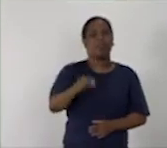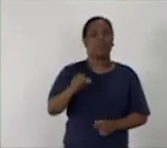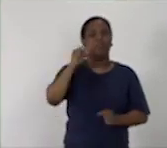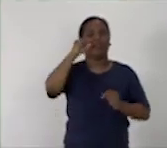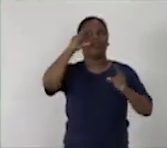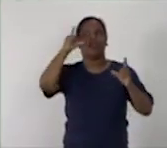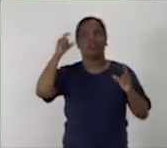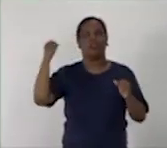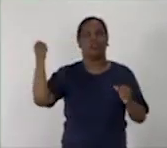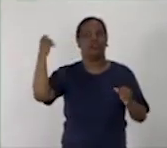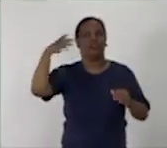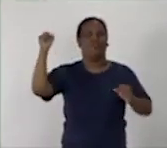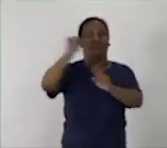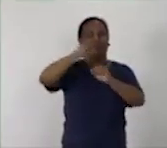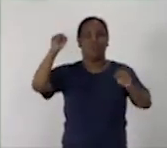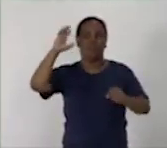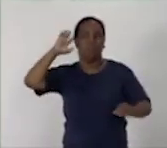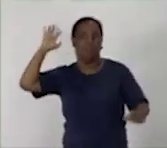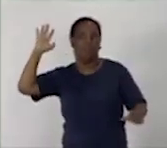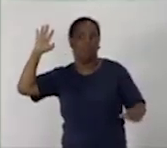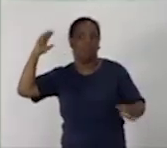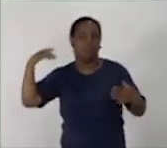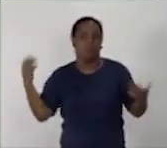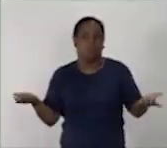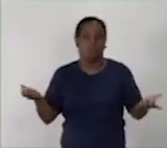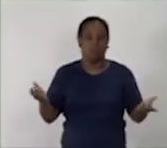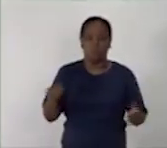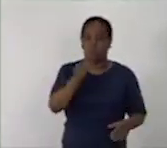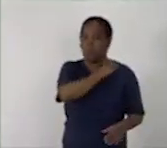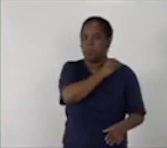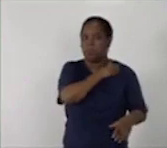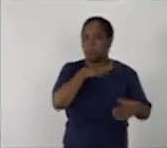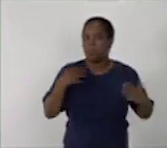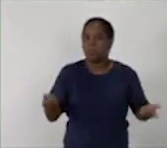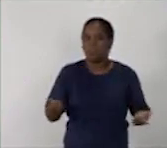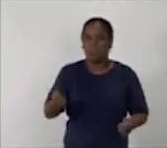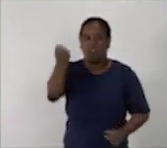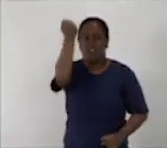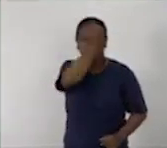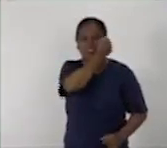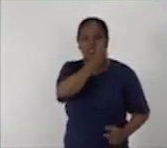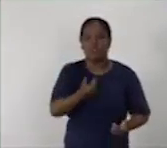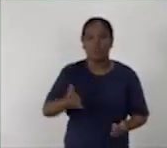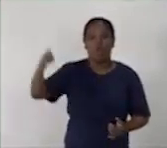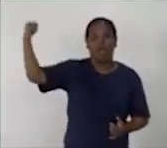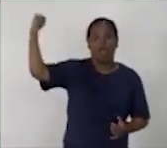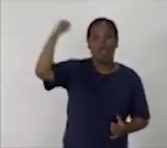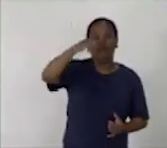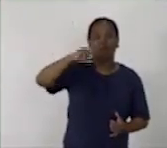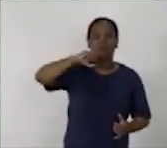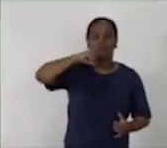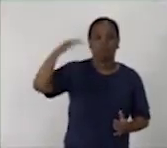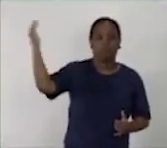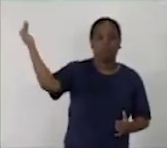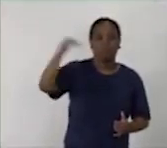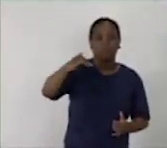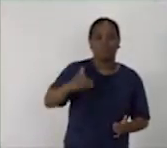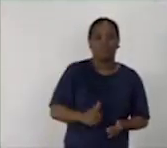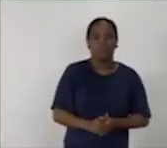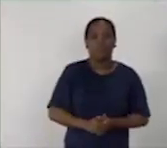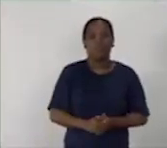asombrada al oír un bombardeo. Sin avisar, a traición, aviones que venían de Estados Unidos,